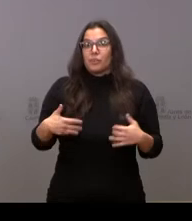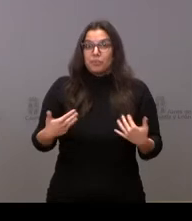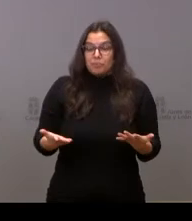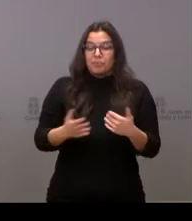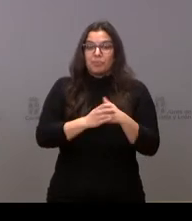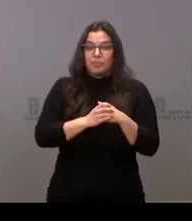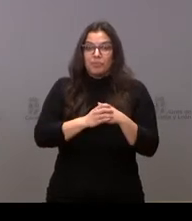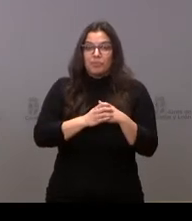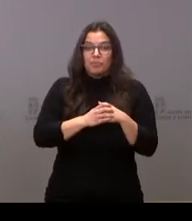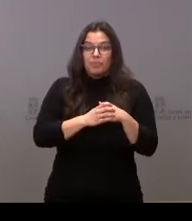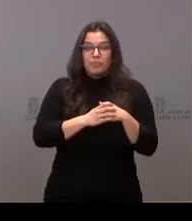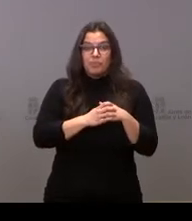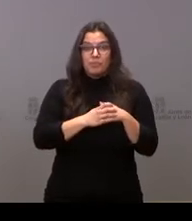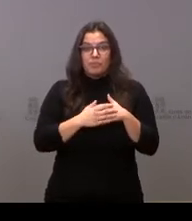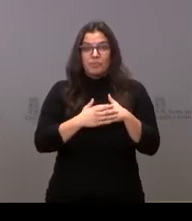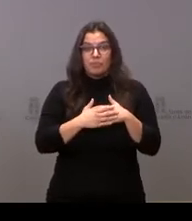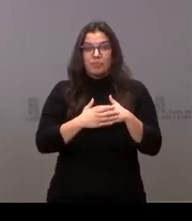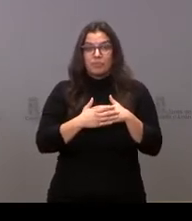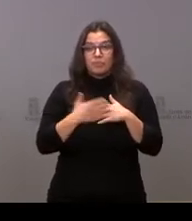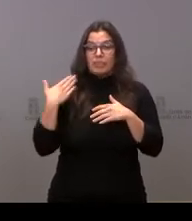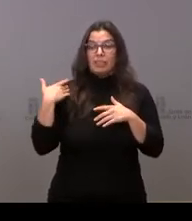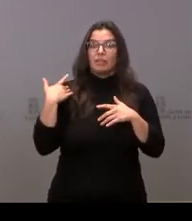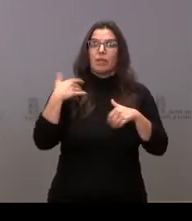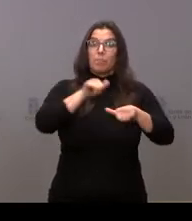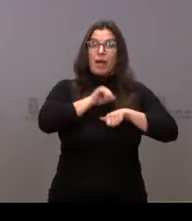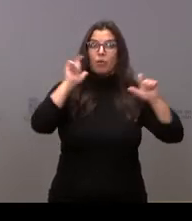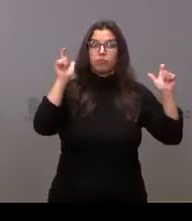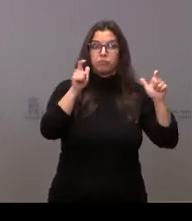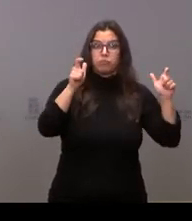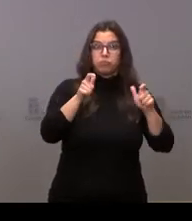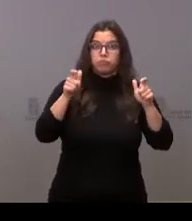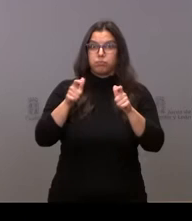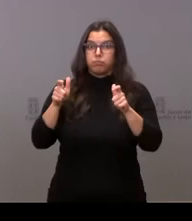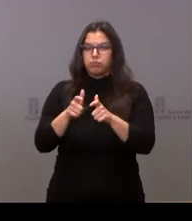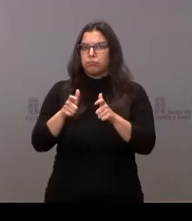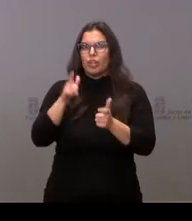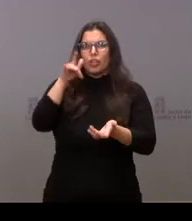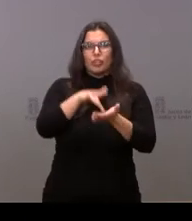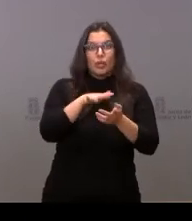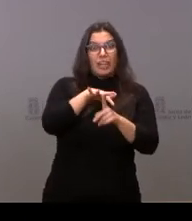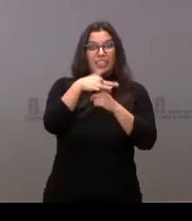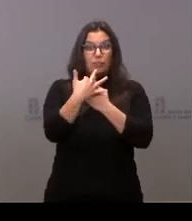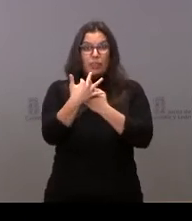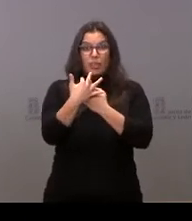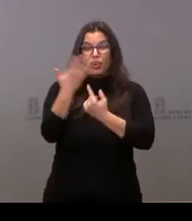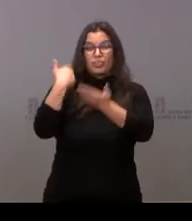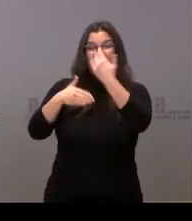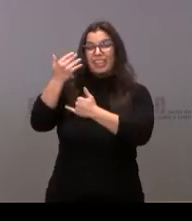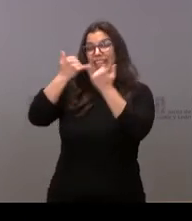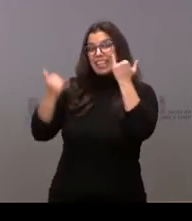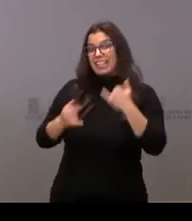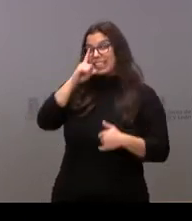las últimas bajadas nos dejan en cifras que no conocíamos desde la crisis del